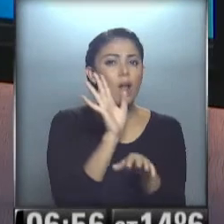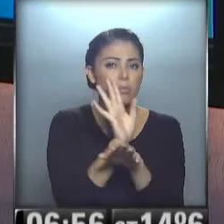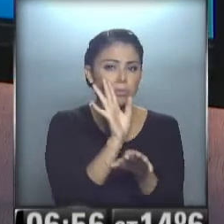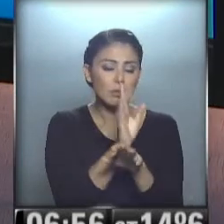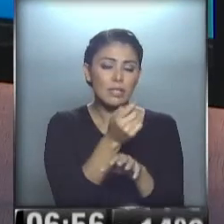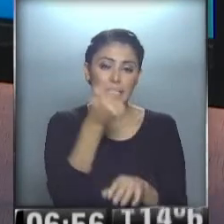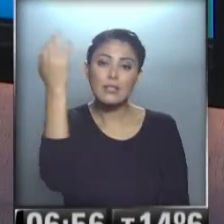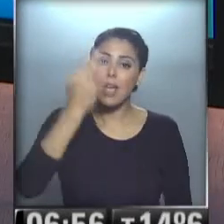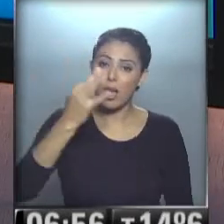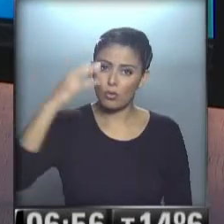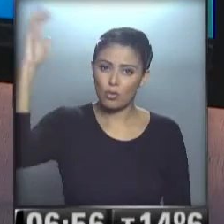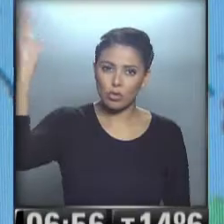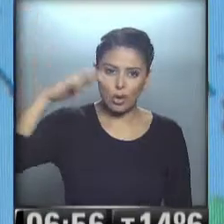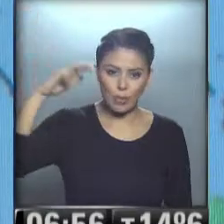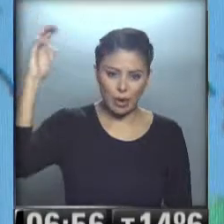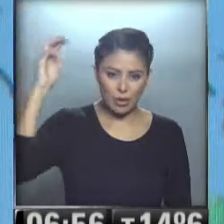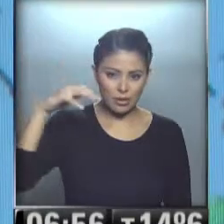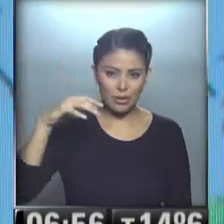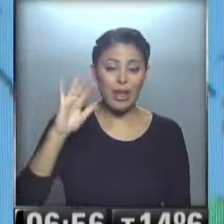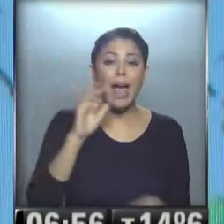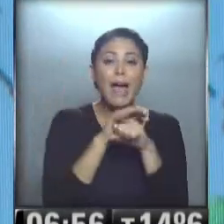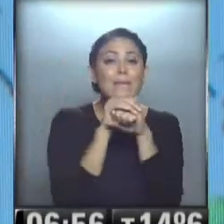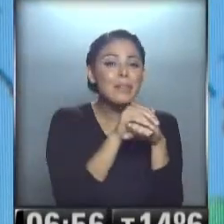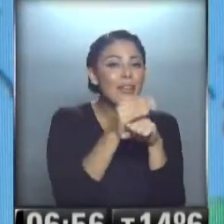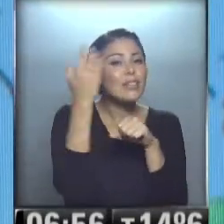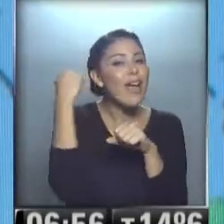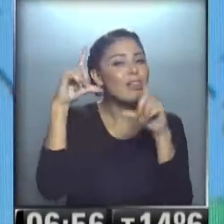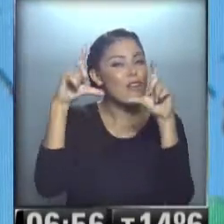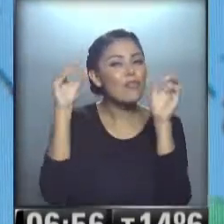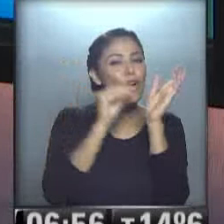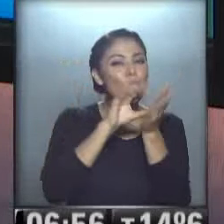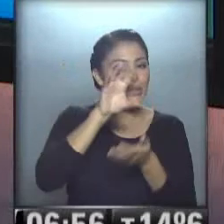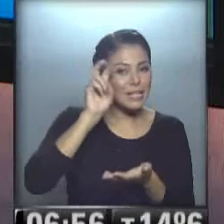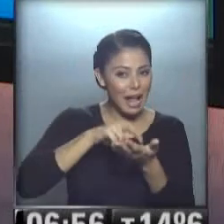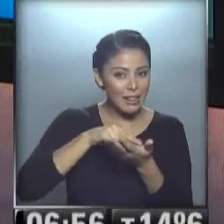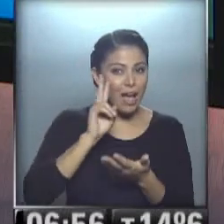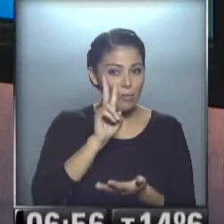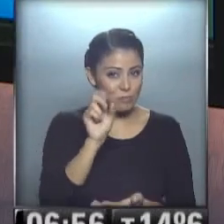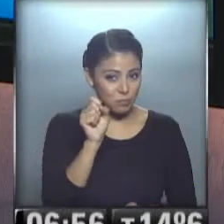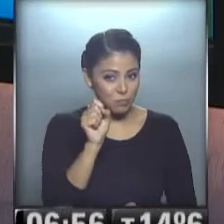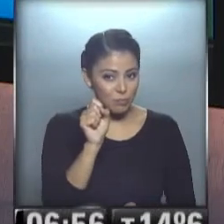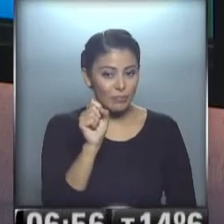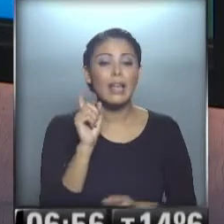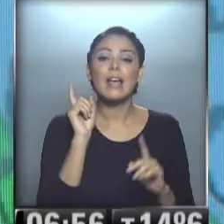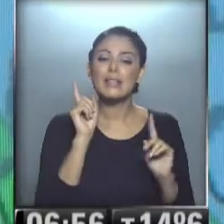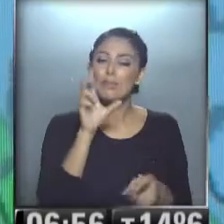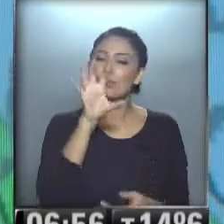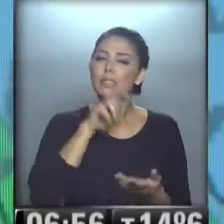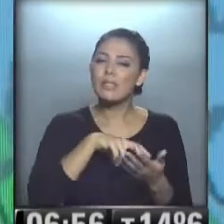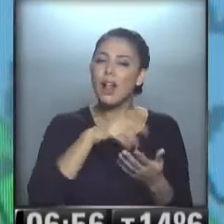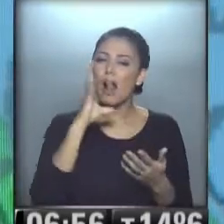probablemente va a llover... ...para los amigos que mandaron las fotos en Salta... ...fíjense, también mucha